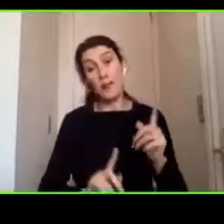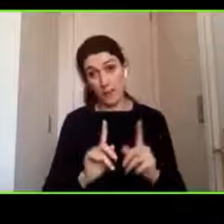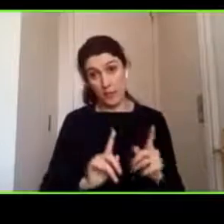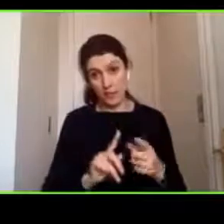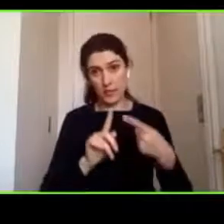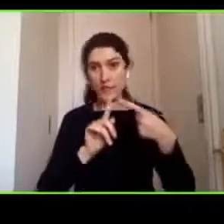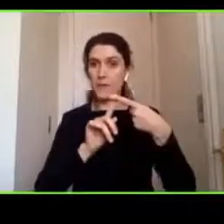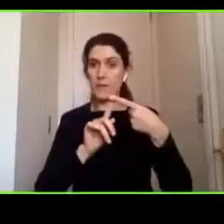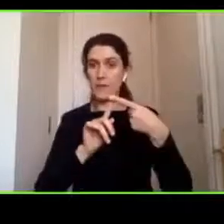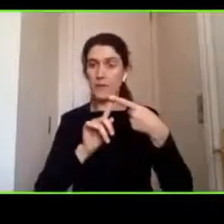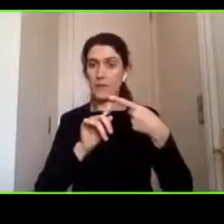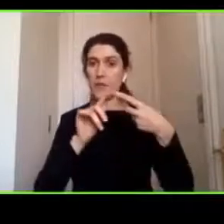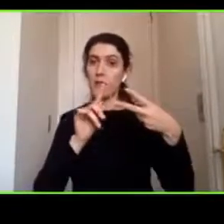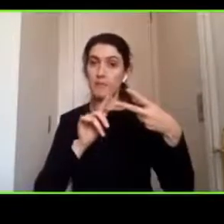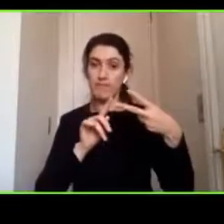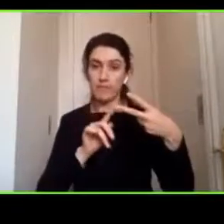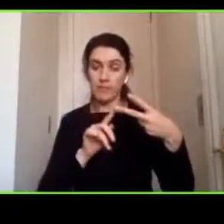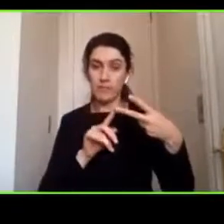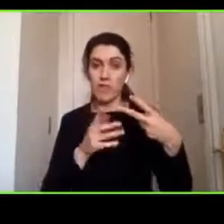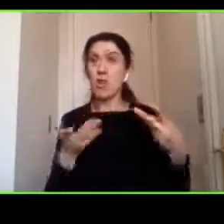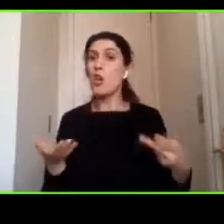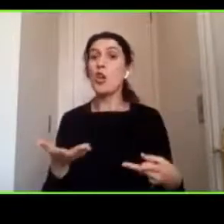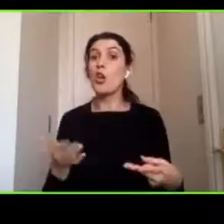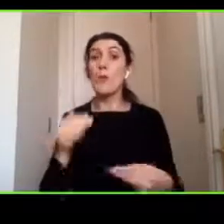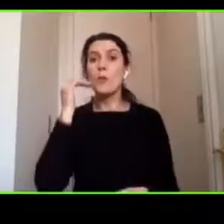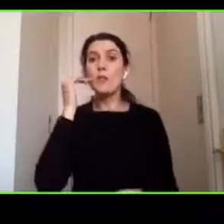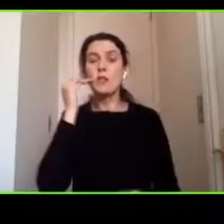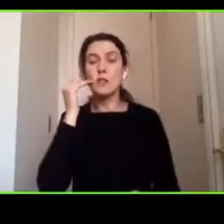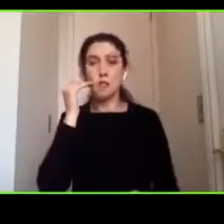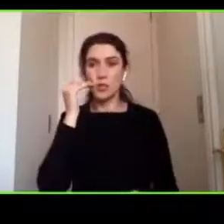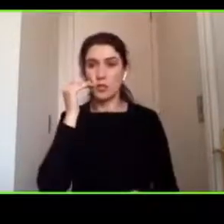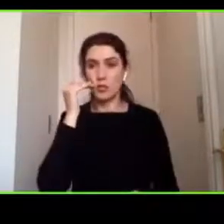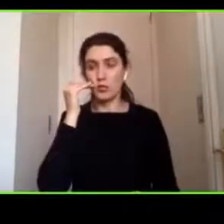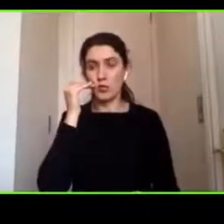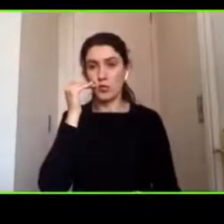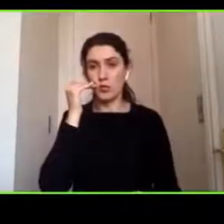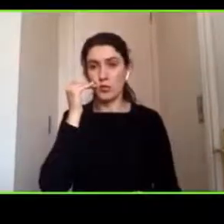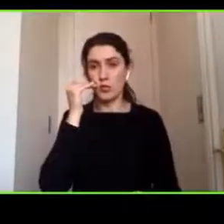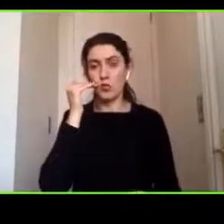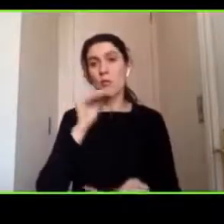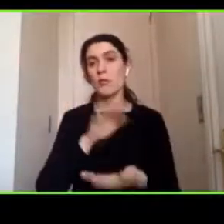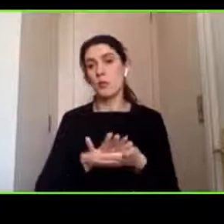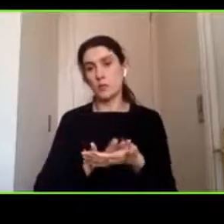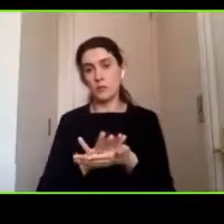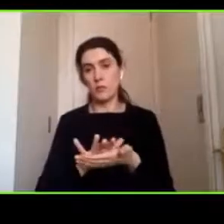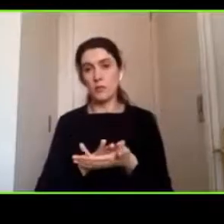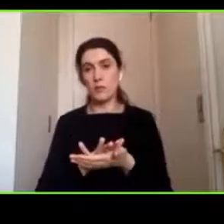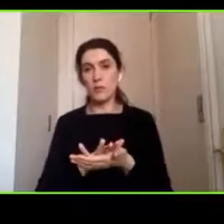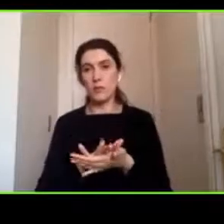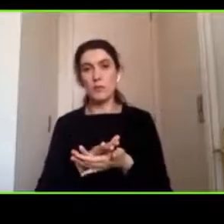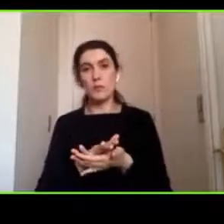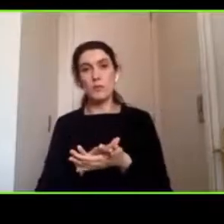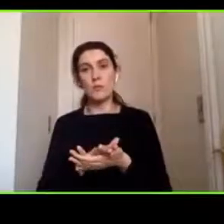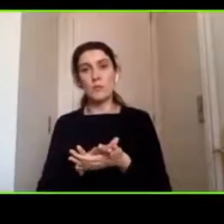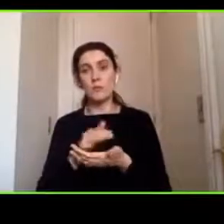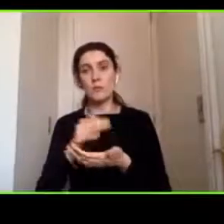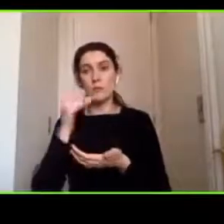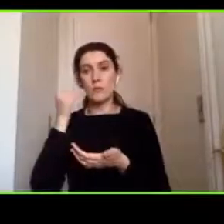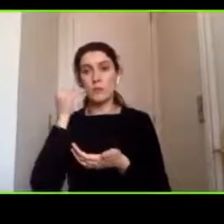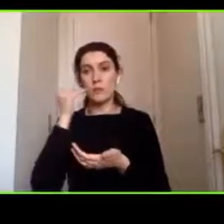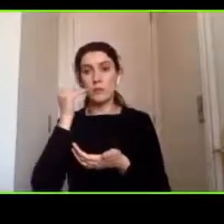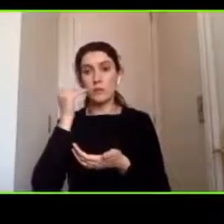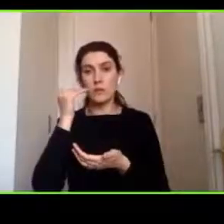tipo de niños es que yo tengo efectivamente si es un niño que en algún momento tiene